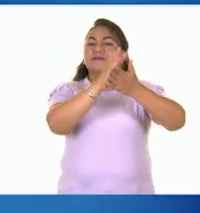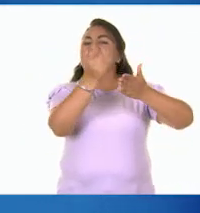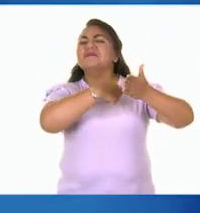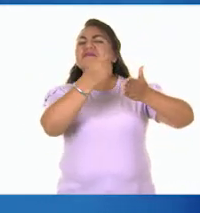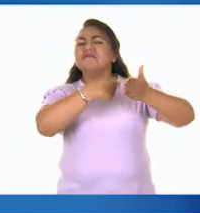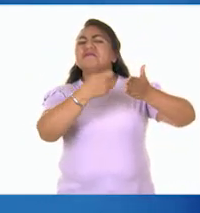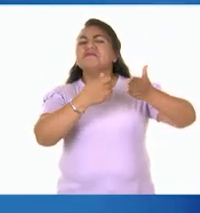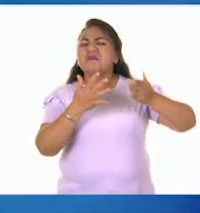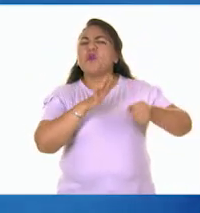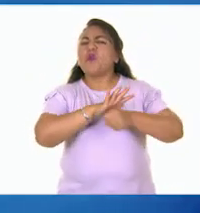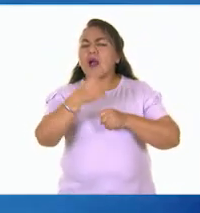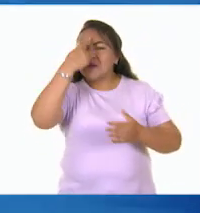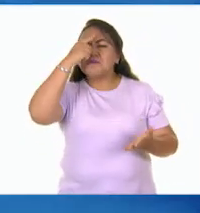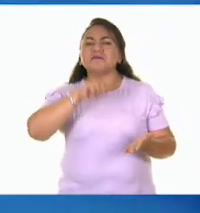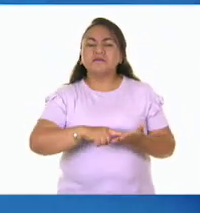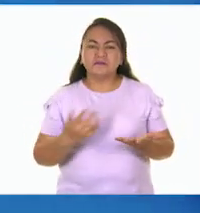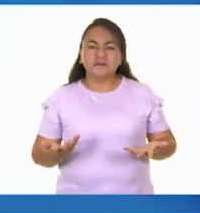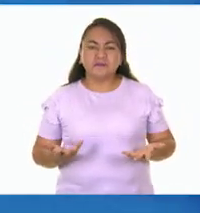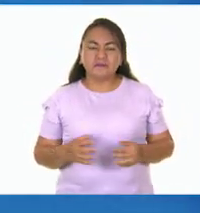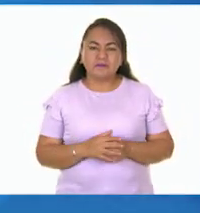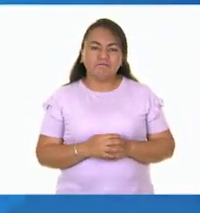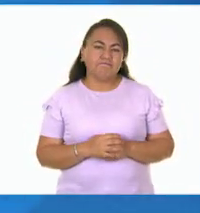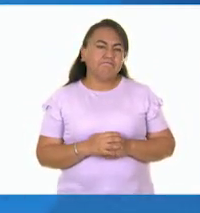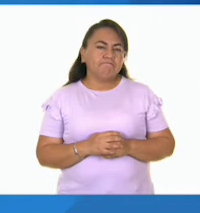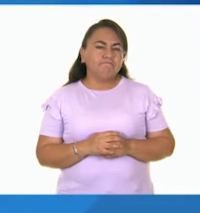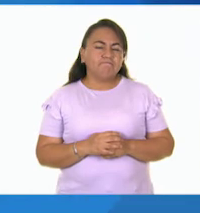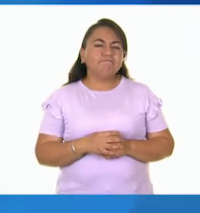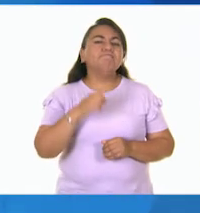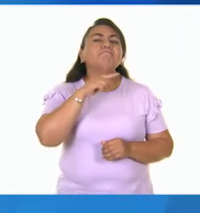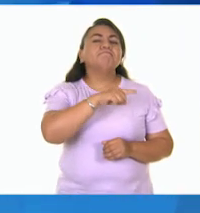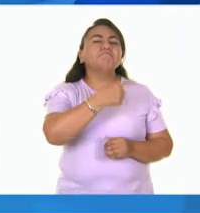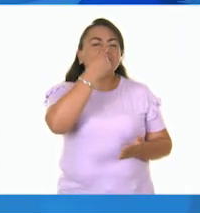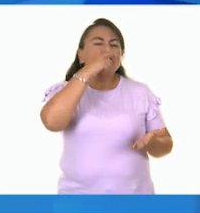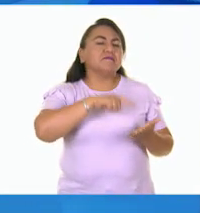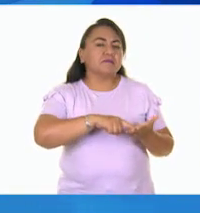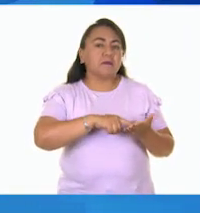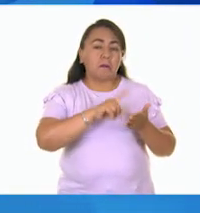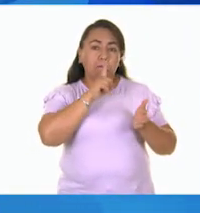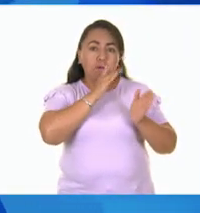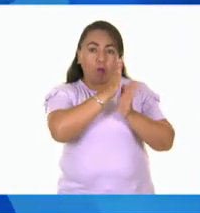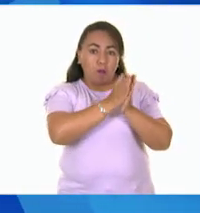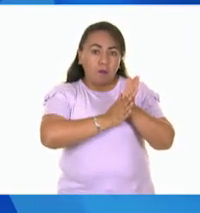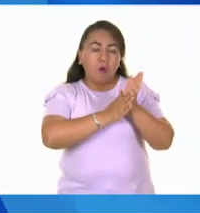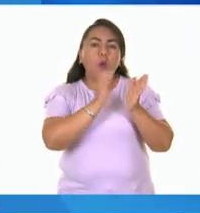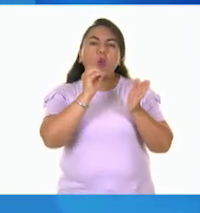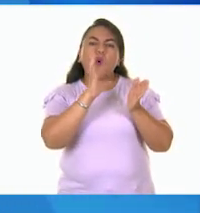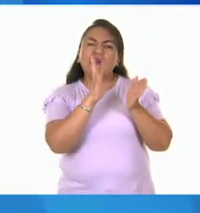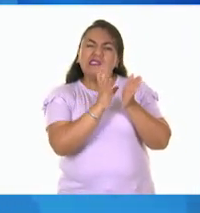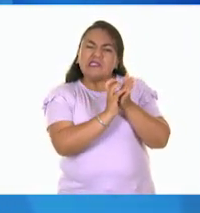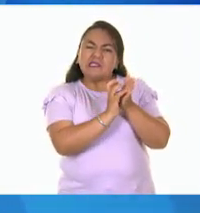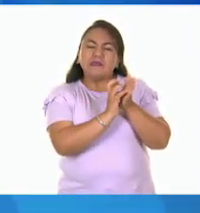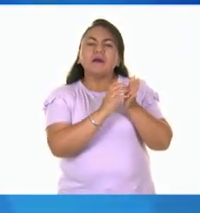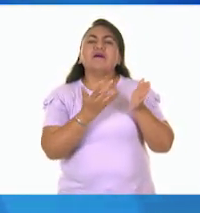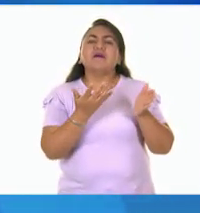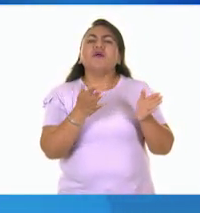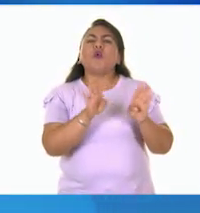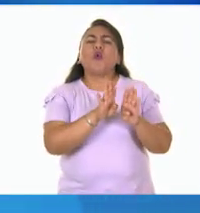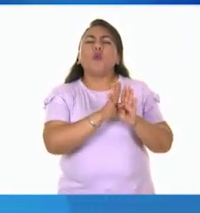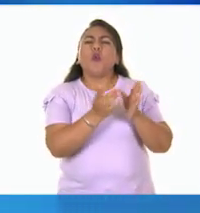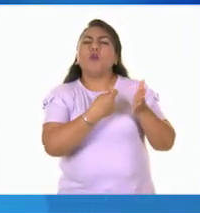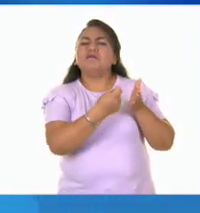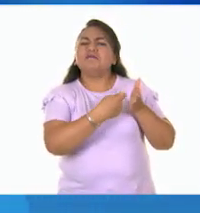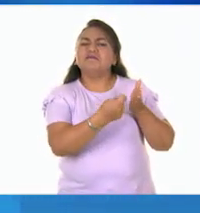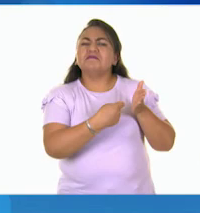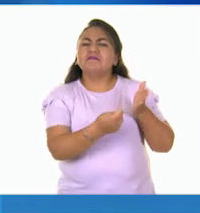de textura vamos a obtener de esto? A ver, ¿ustedes qué creen en casa? Que esto va a ser liso, va a ser rugoso. ¿Cómo creen que